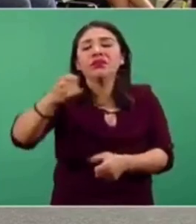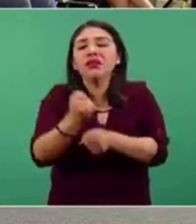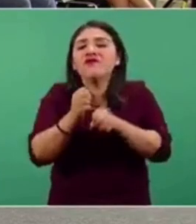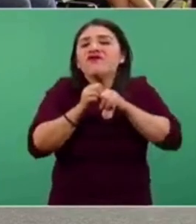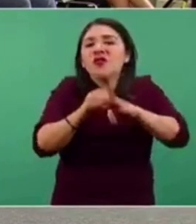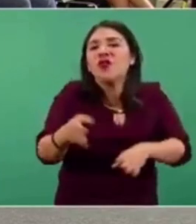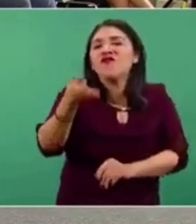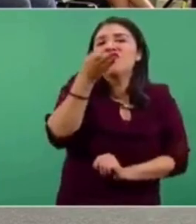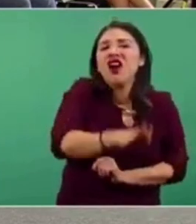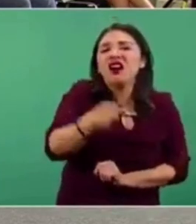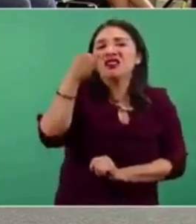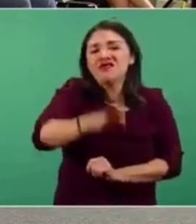desinformación, esta infodemia.